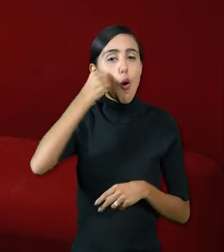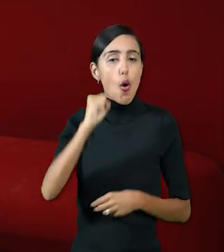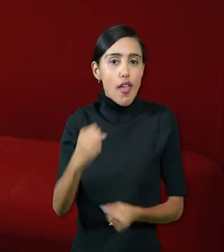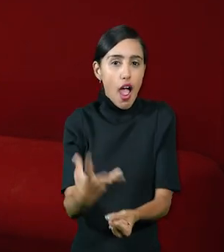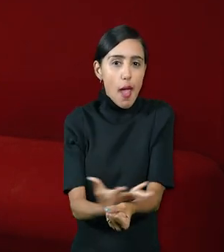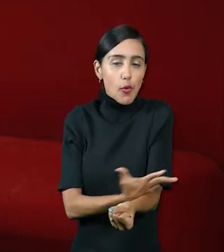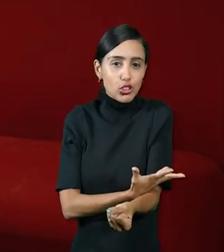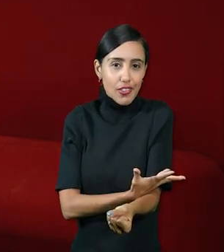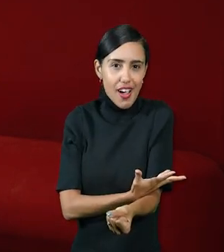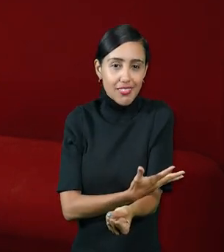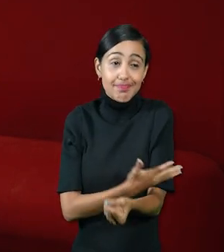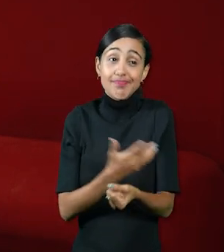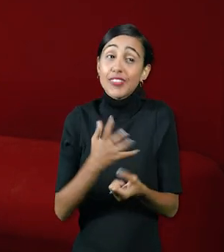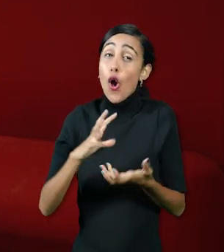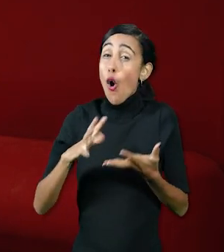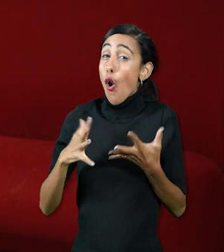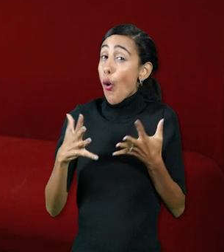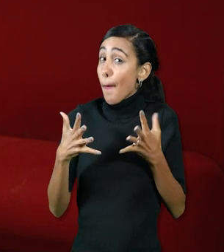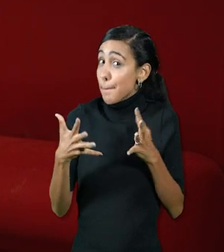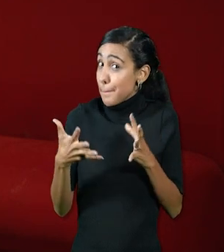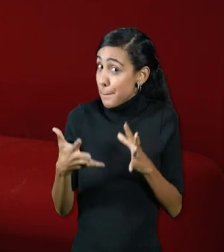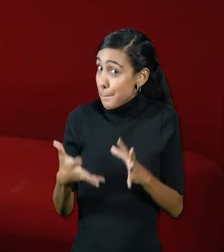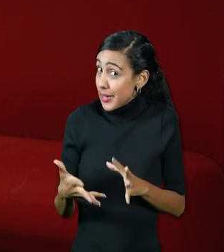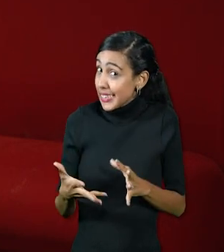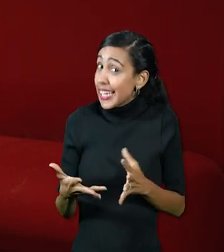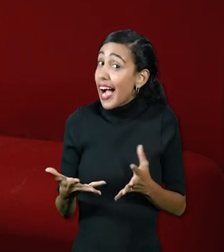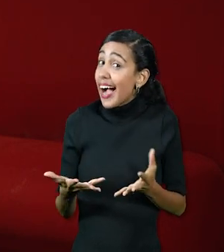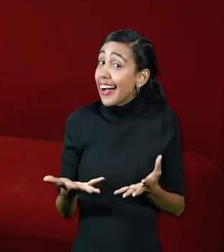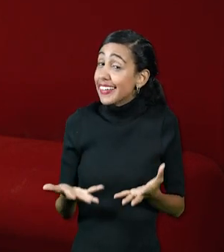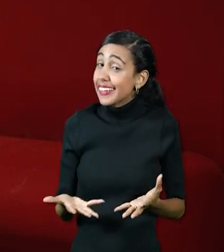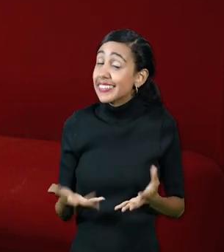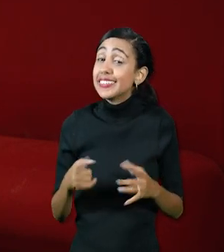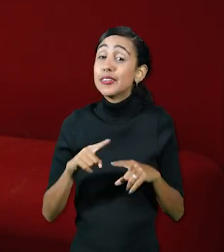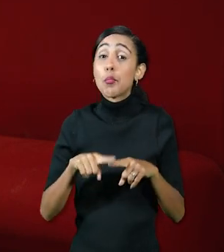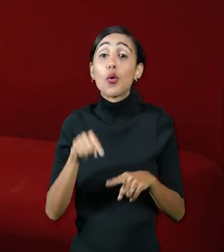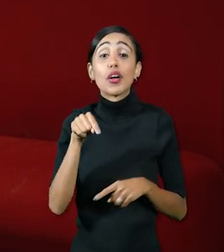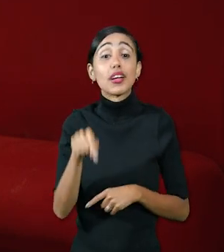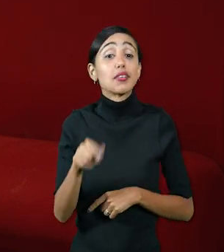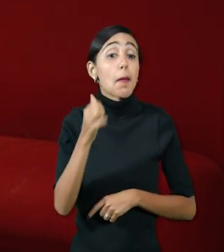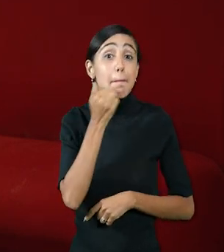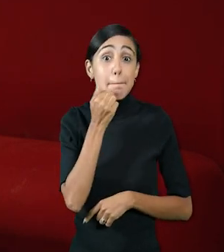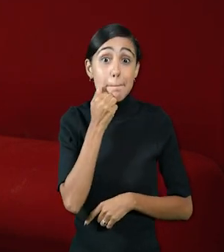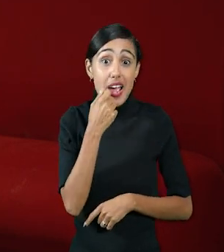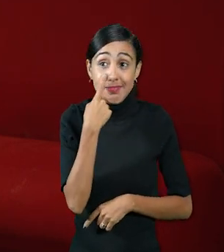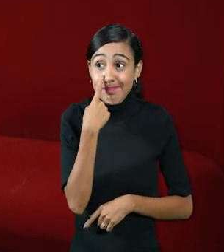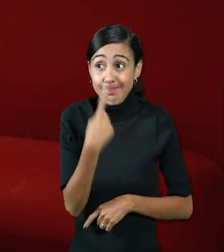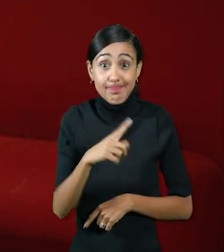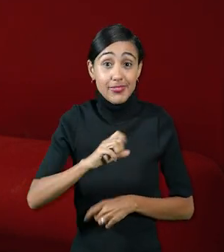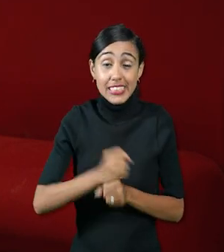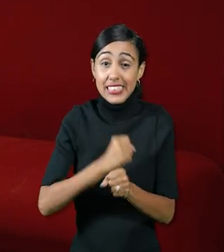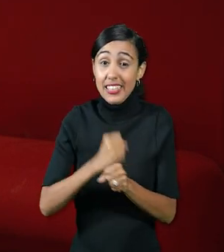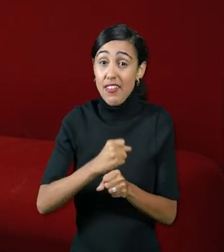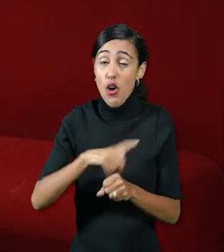es una herramienta muy complicada y es quizás una de las herramientas por las que más se conoce el trabajo de los actores ¿en qué consiste?